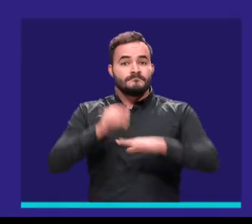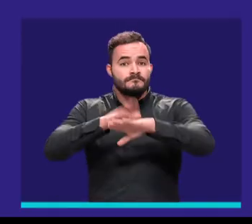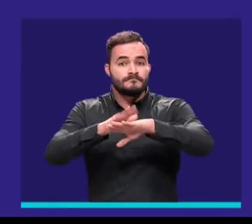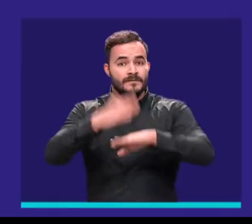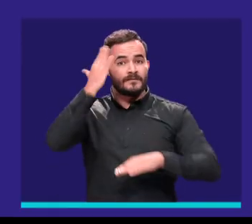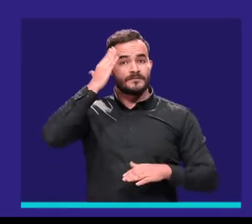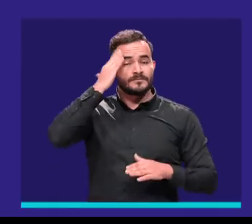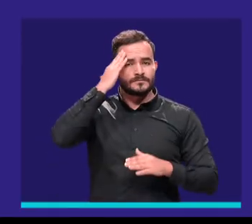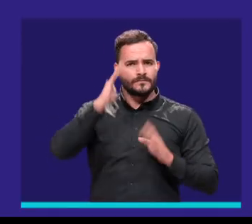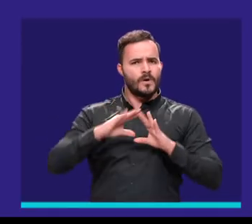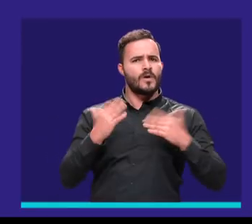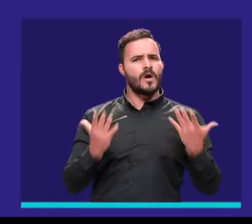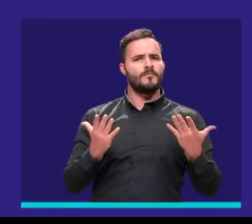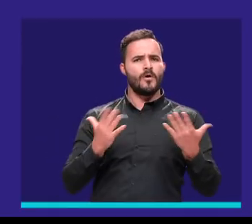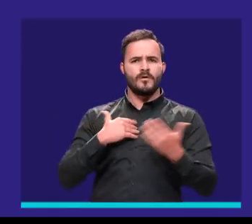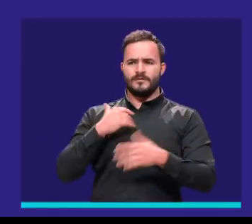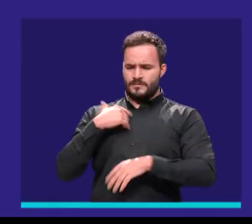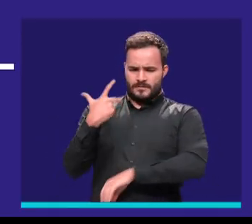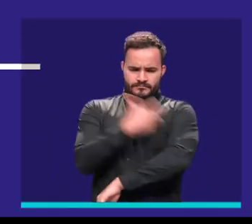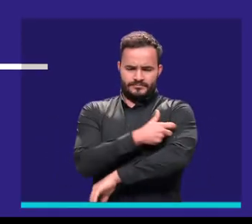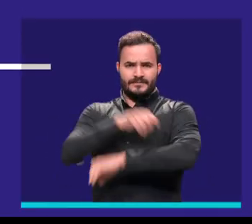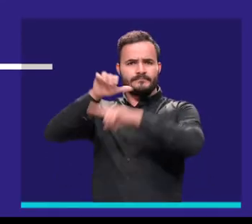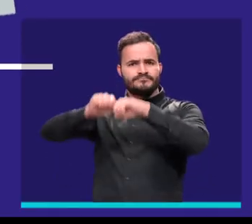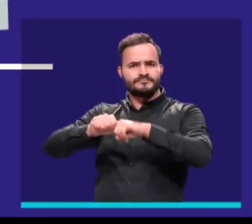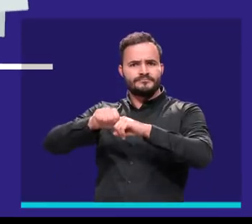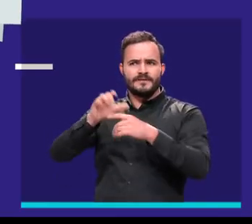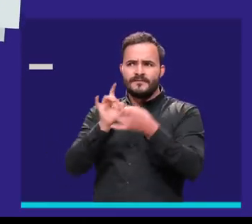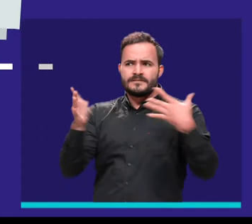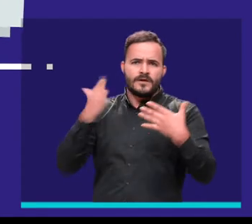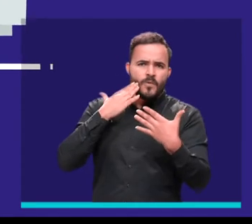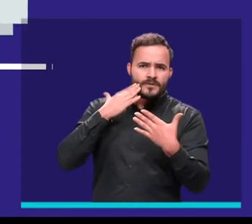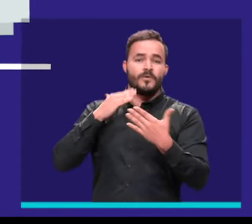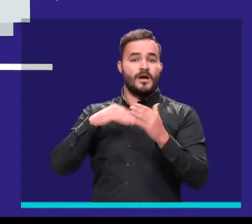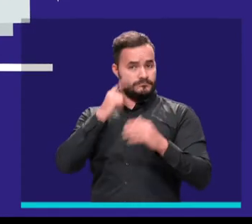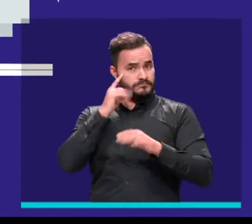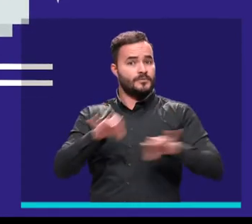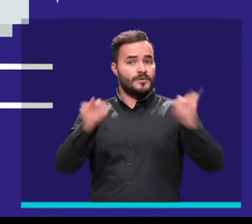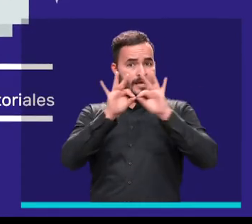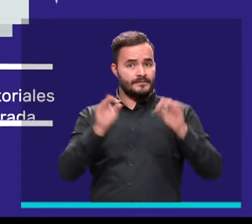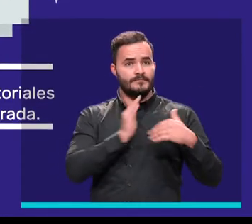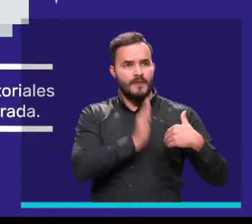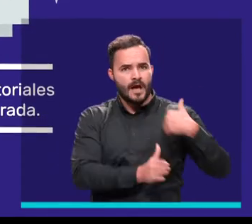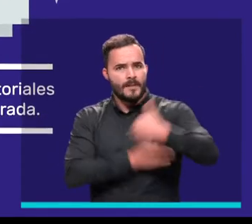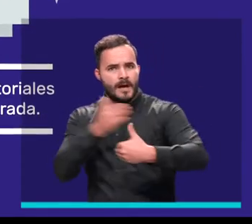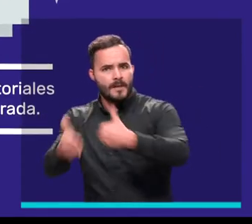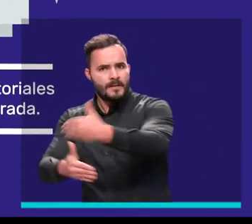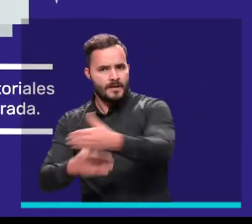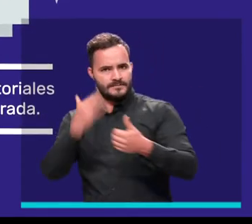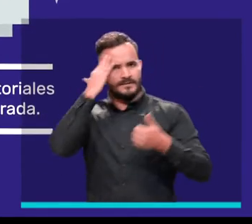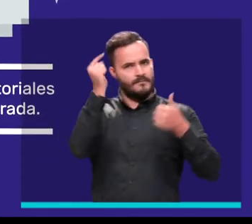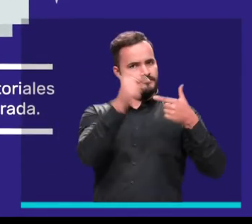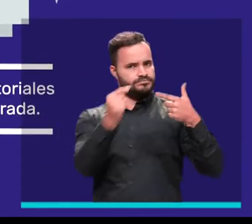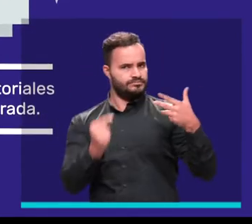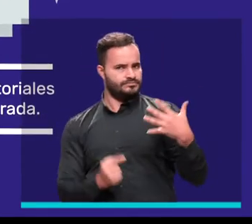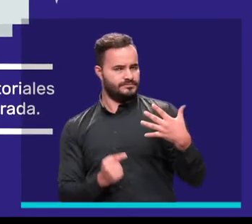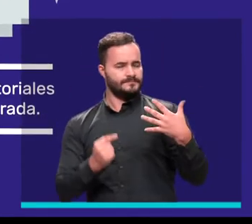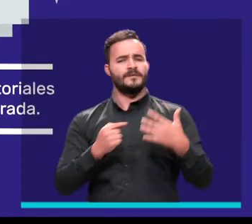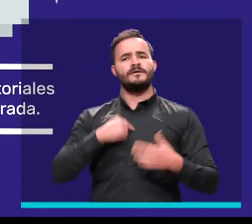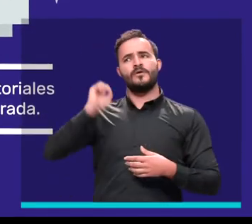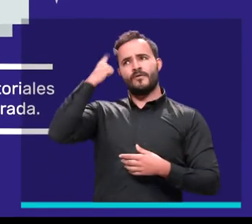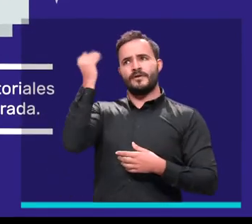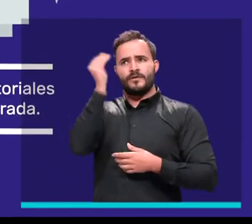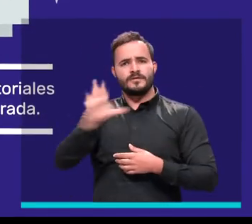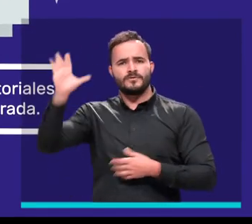cuenta el paso a paso del agendamiento de citas para la vacuna contra el COVID-19. El Gobierno Nacional solicita a las entidades